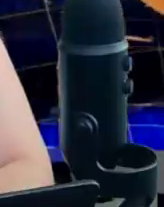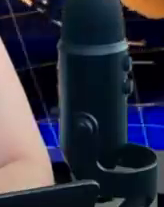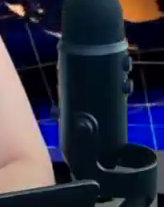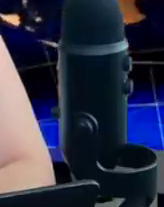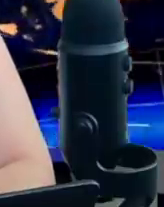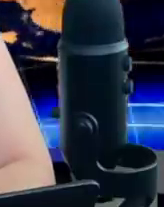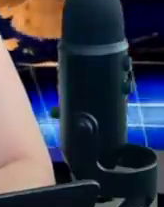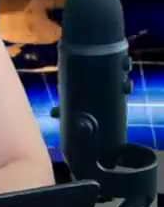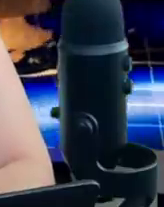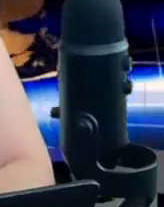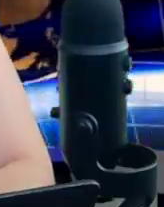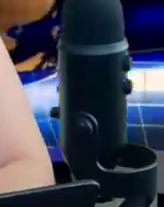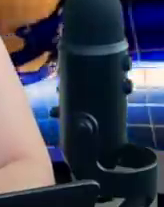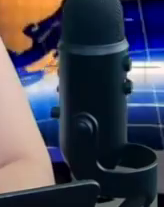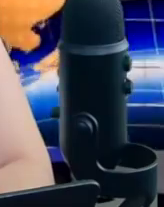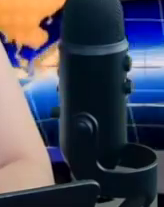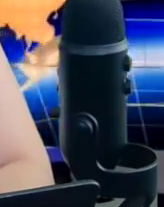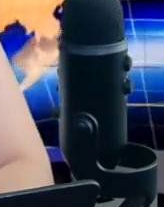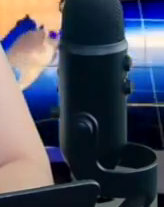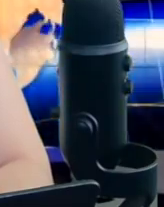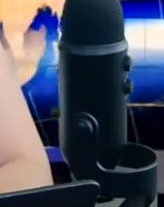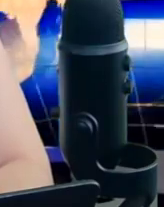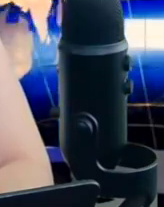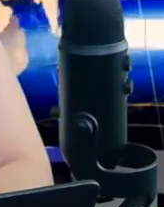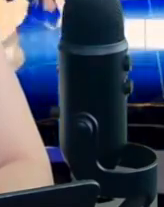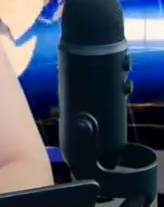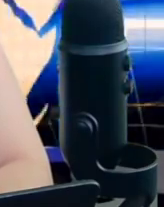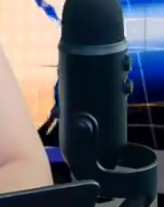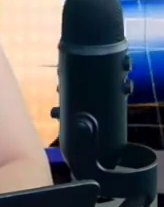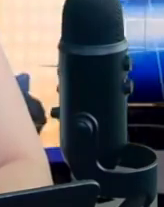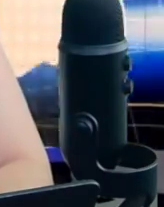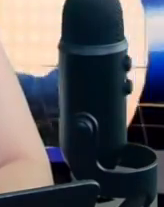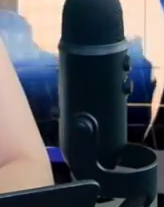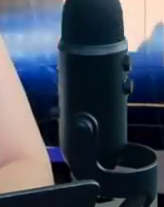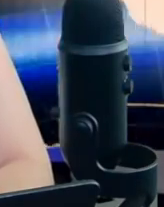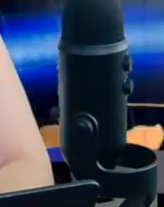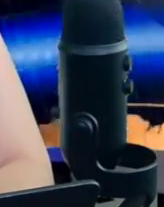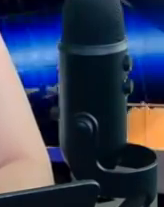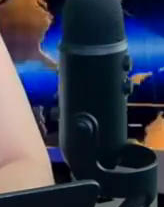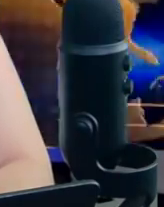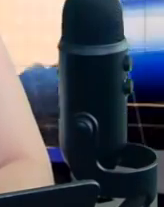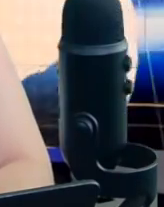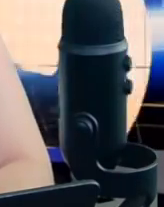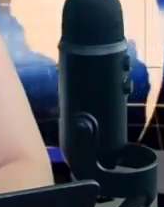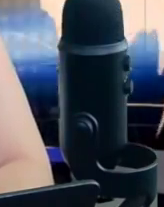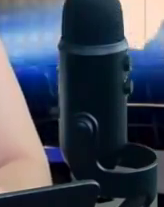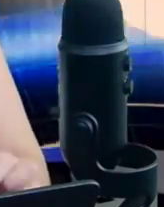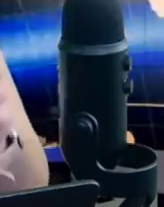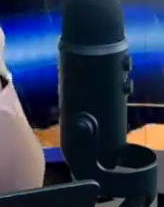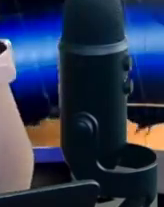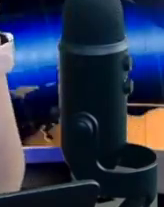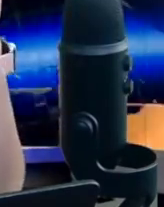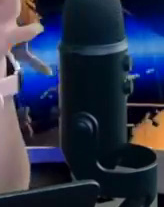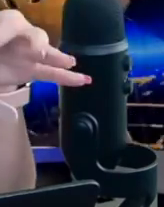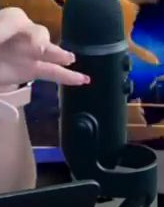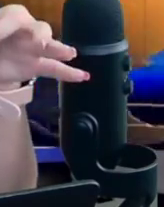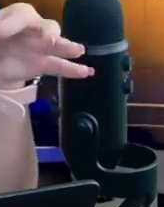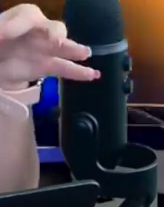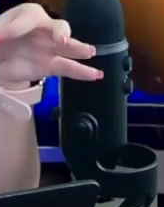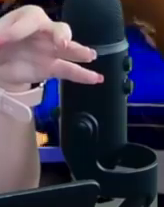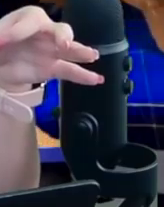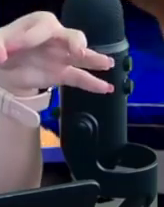estas noticias del día de hoy y es que el presidente López Obrador reveló esta información